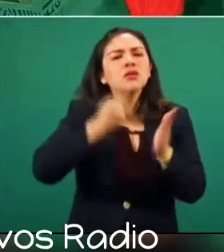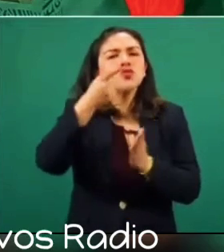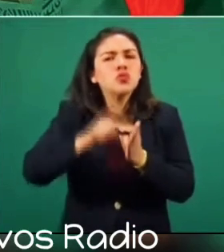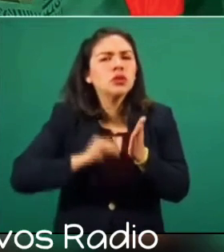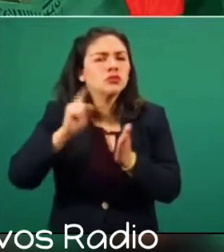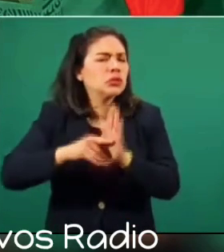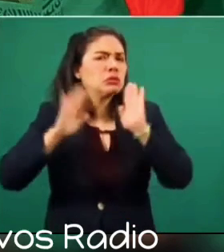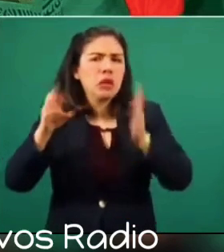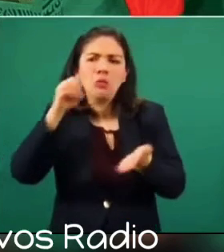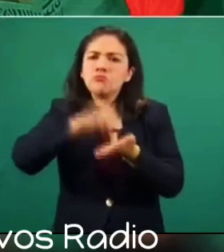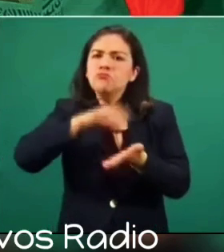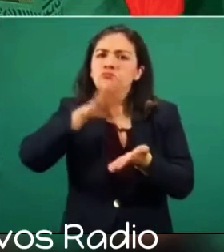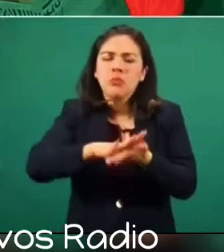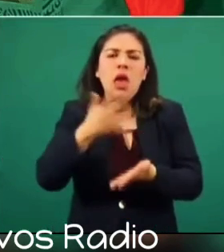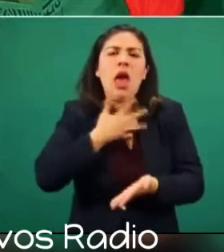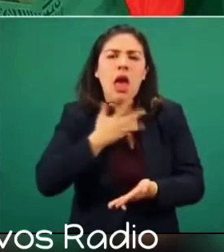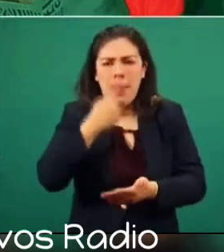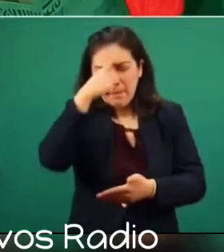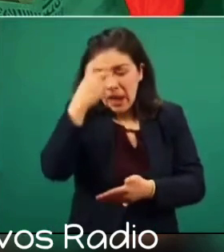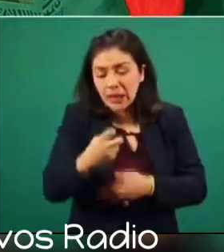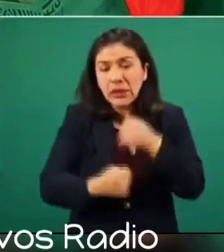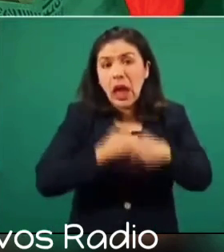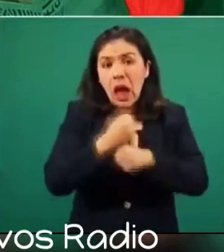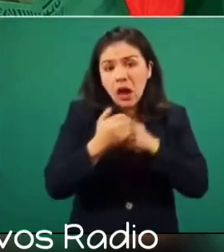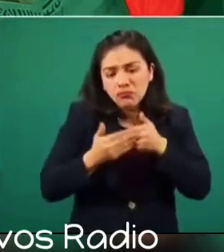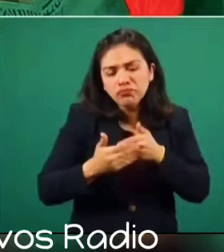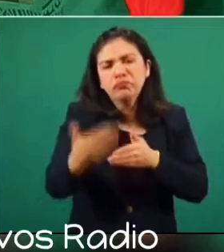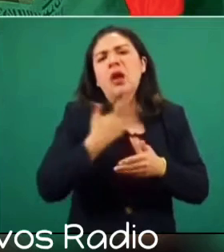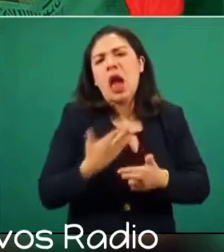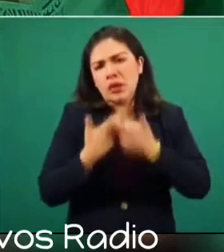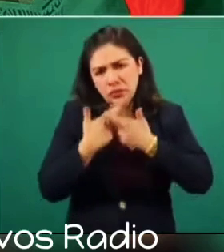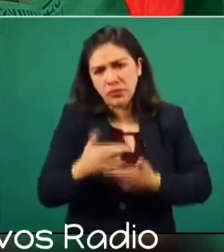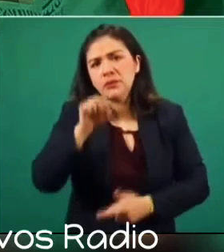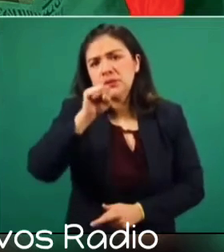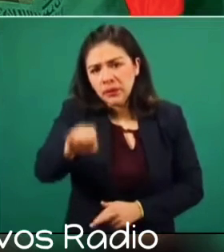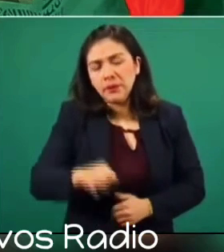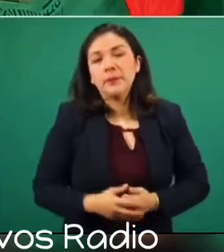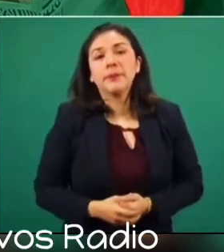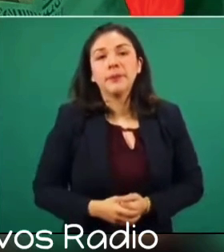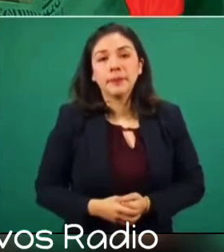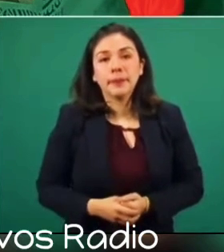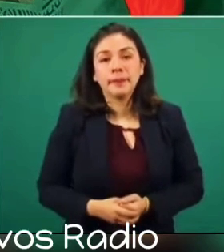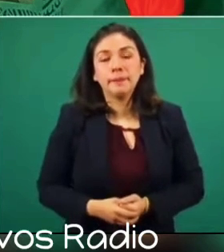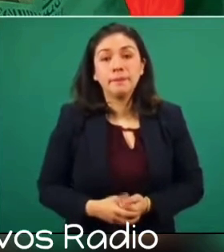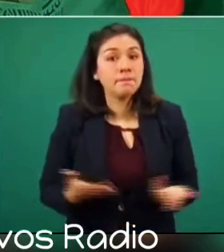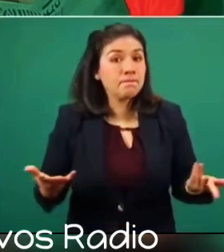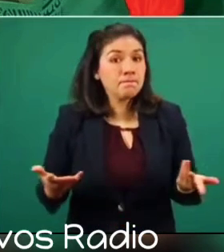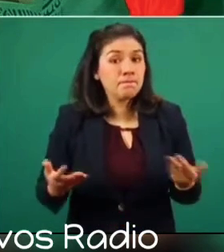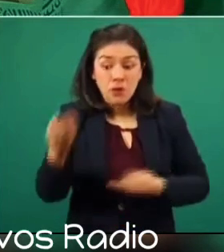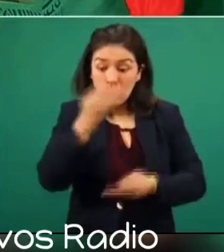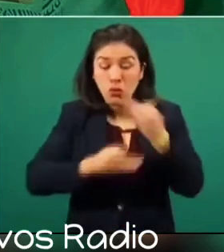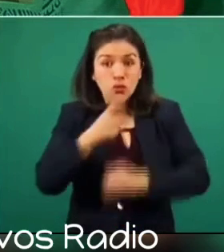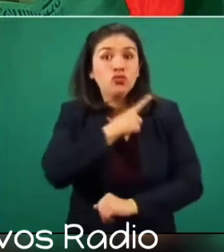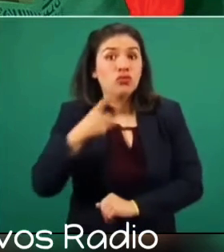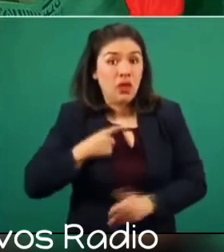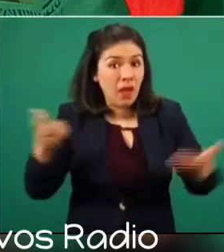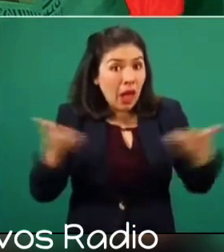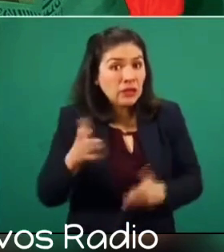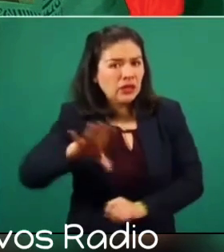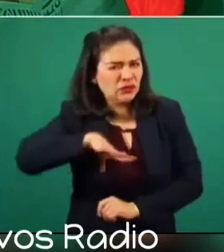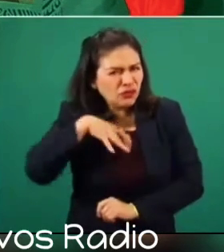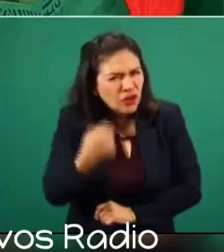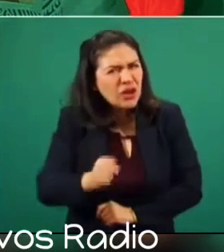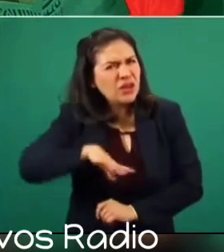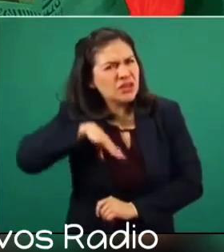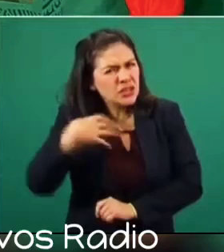ya está garantizado en el presupuesto para este año. Entonces, todos tenemos que hacer un esfuerzo para